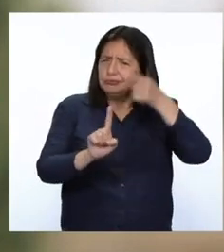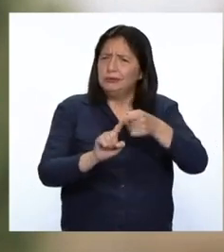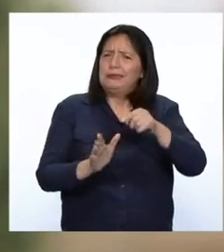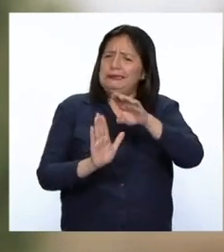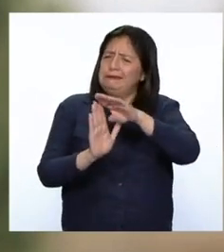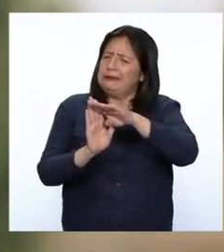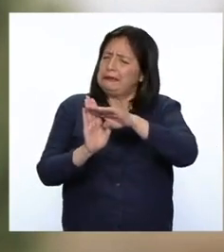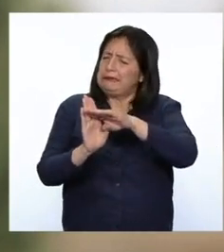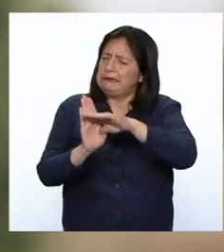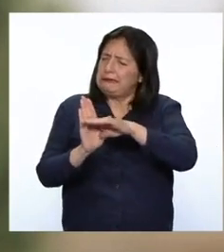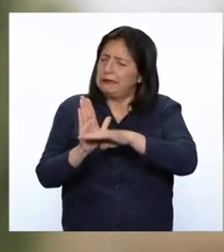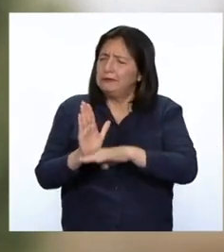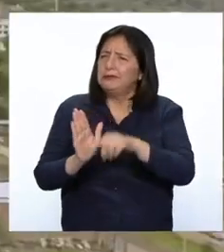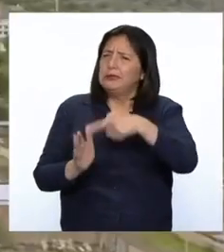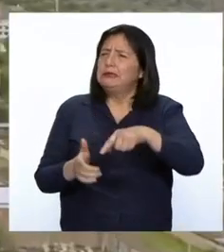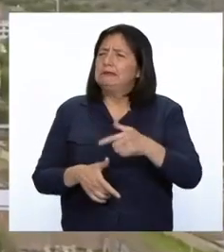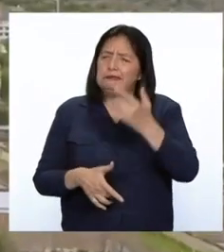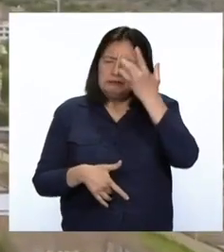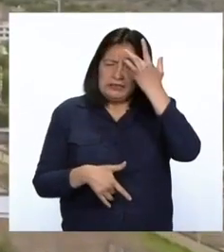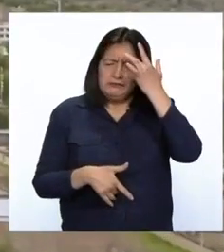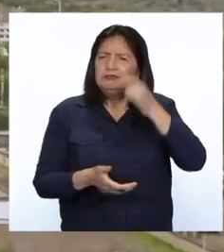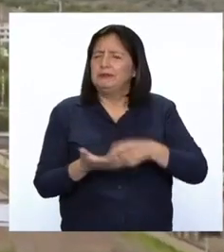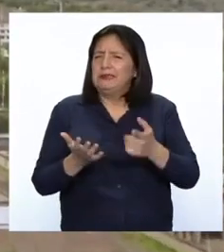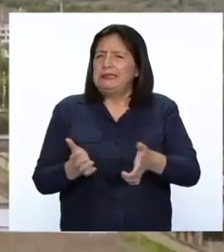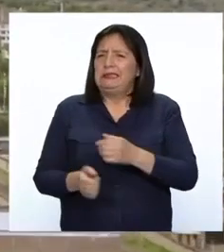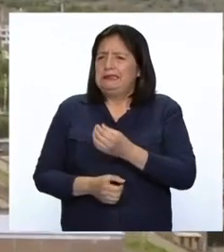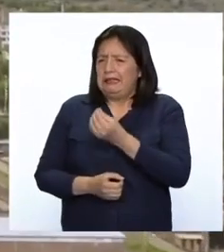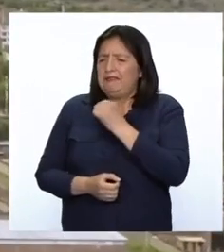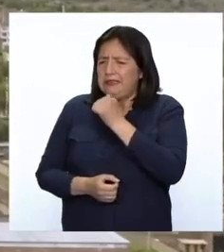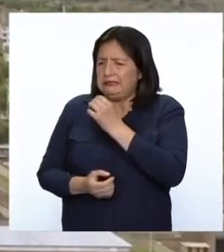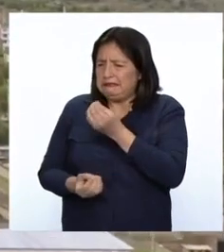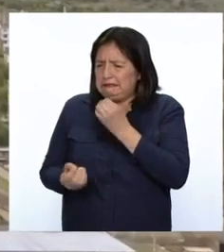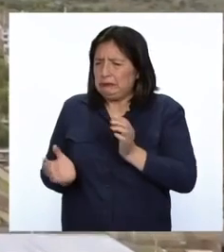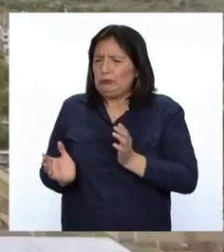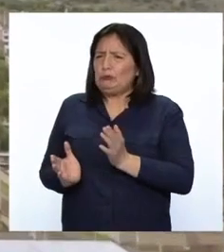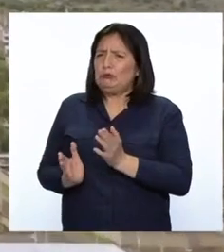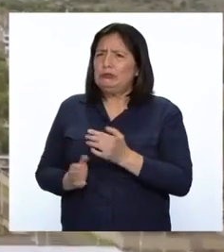reducir la anemia y la desnutrición infantil en la región de Ayacucho.